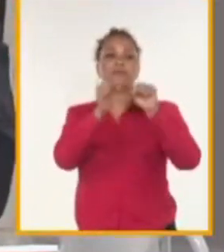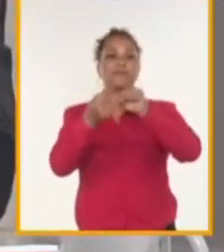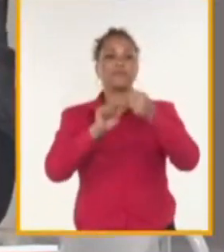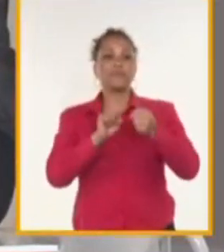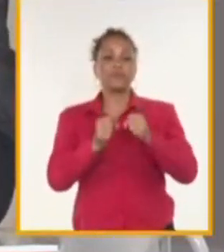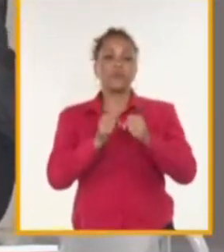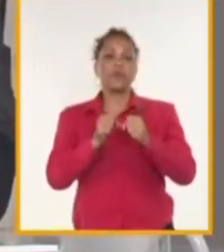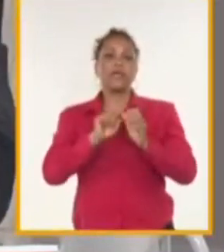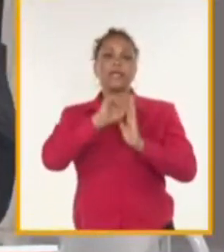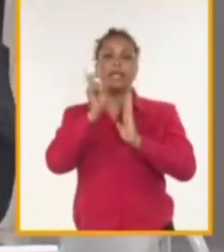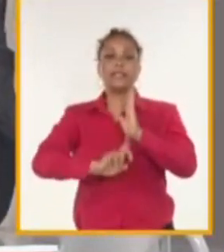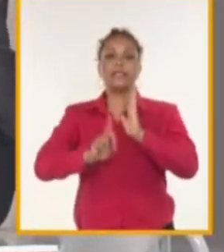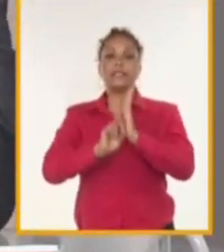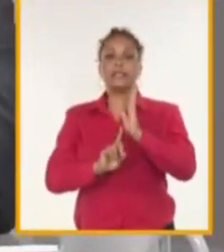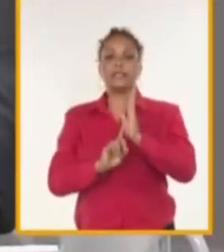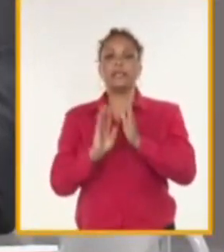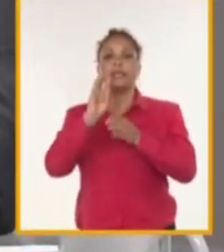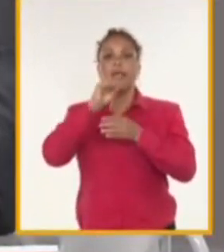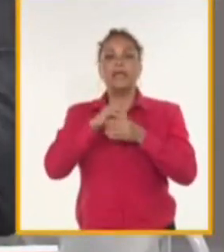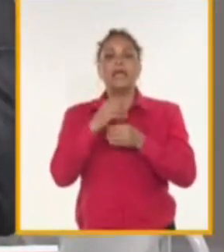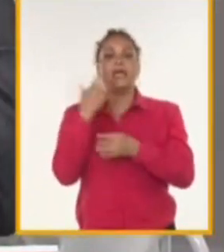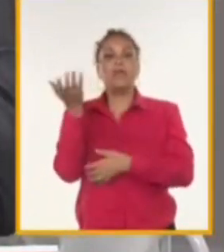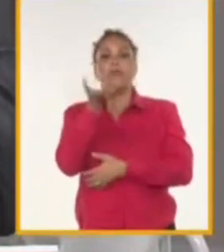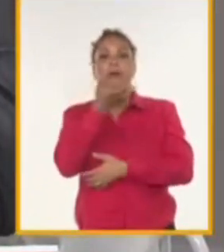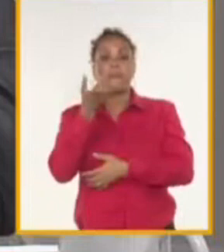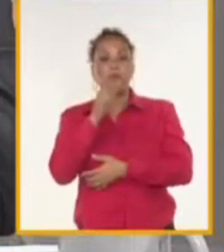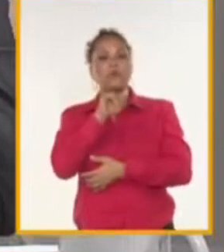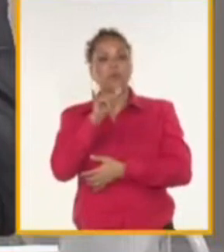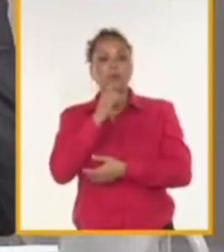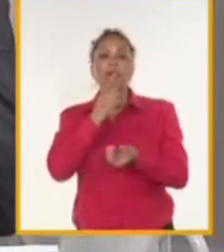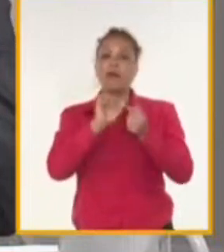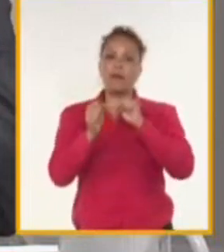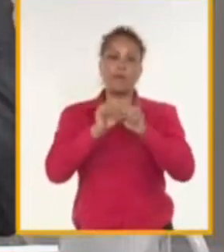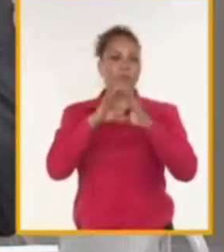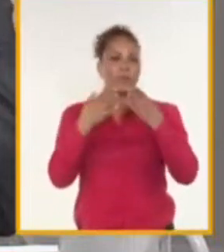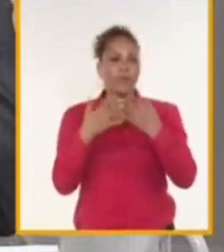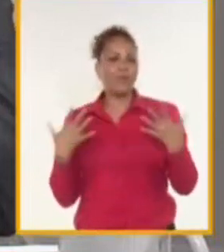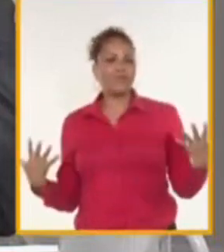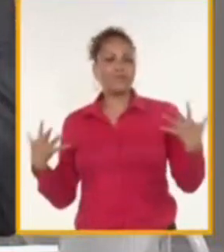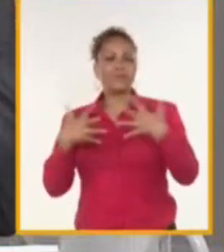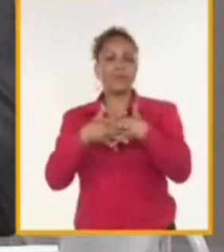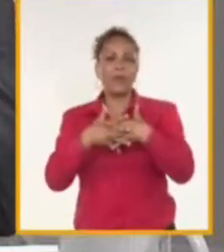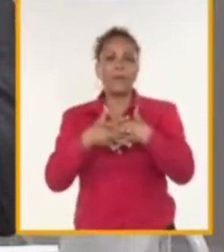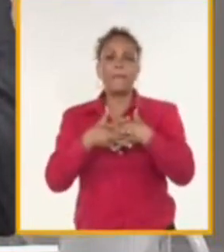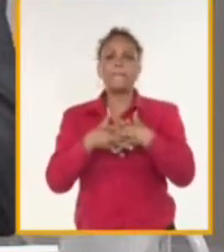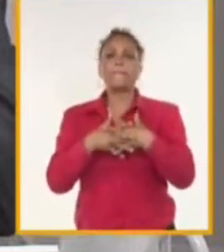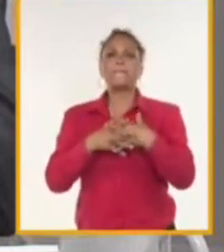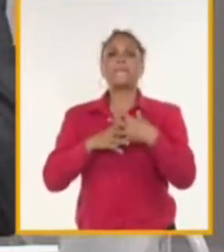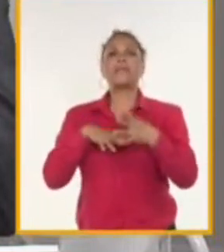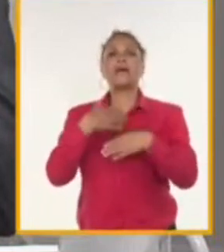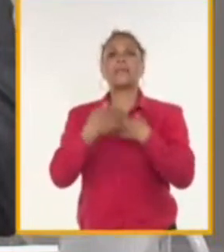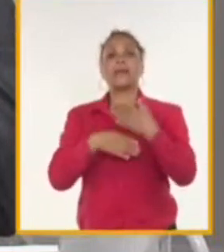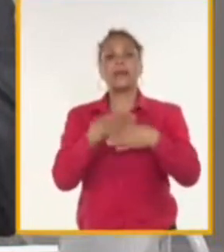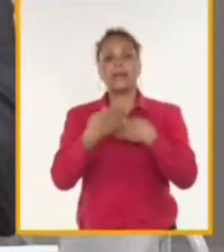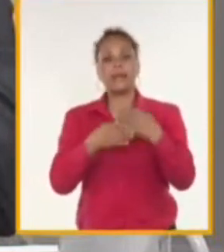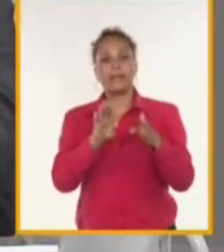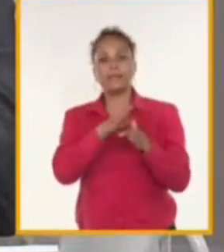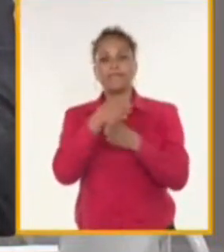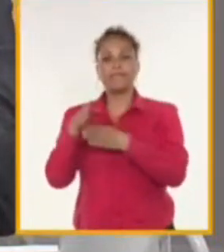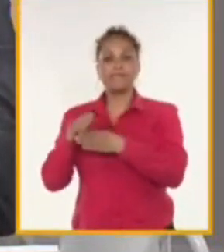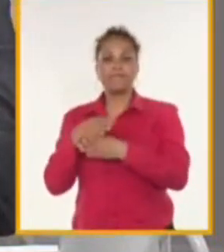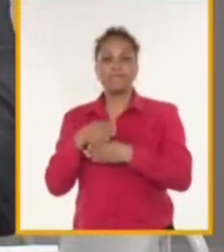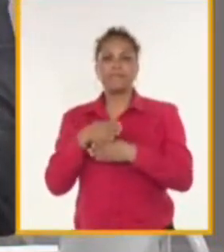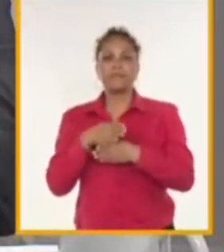la generación dentro de la industria del vapor que se demanda para ahí. Es decir, que es una combinación de medidas que han ido adoptando los